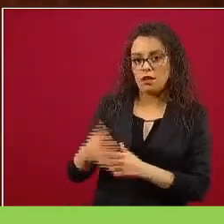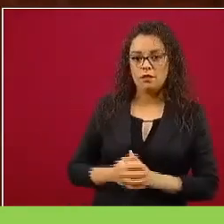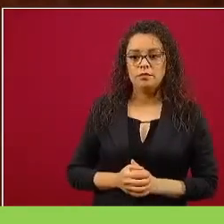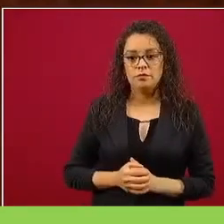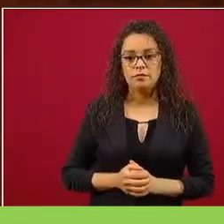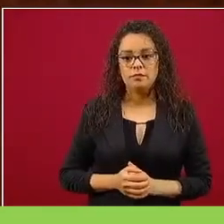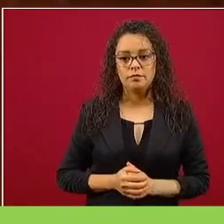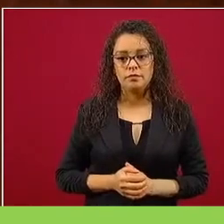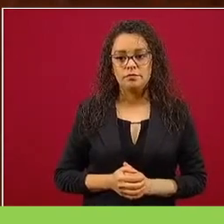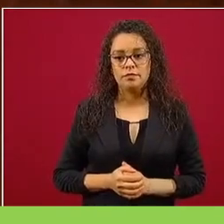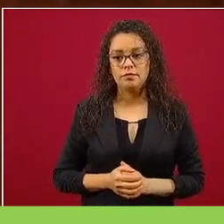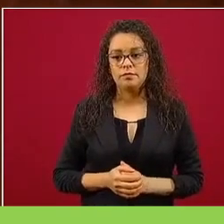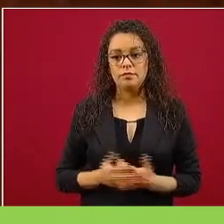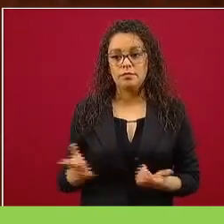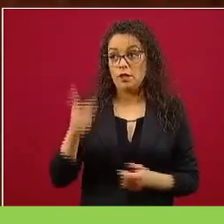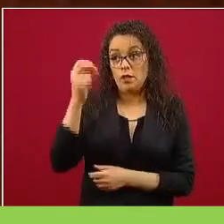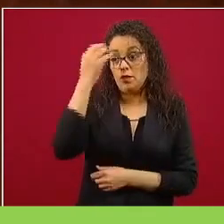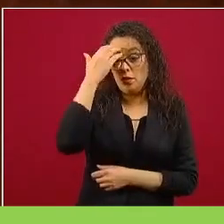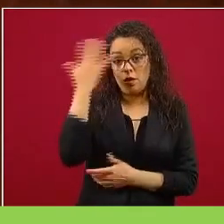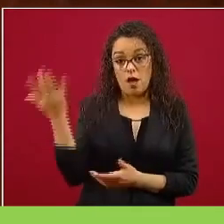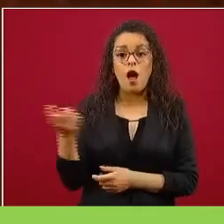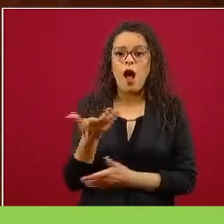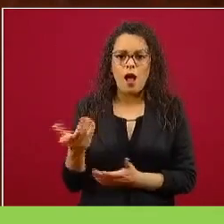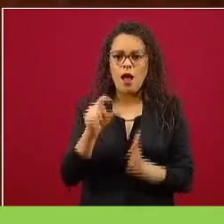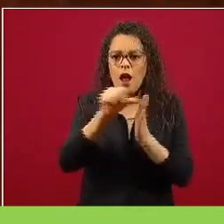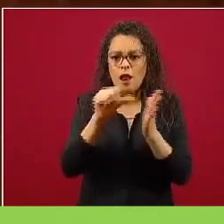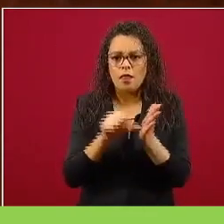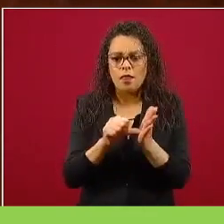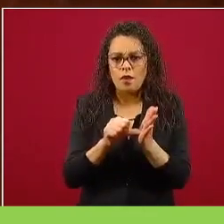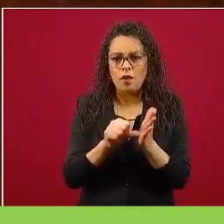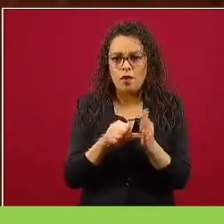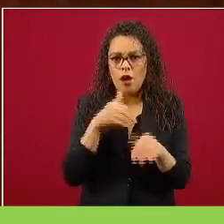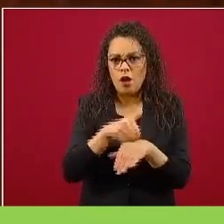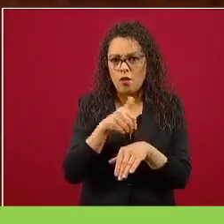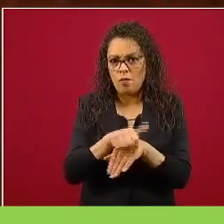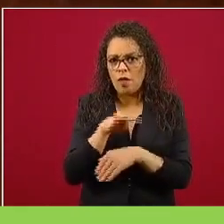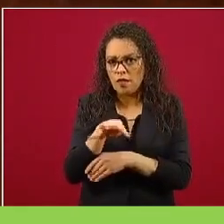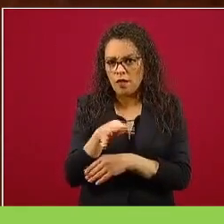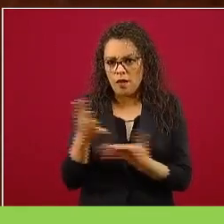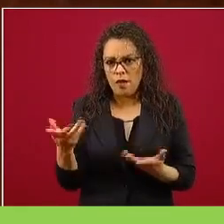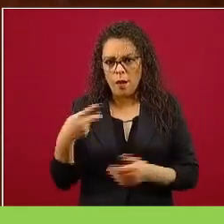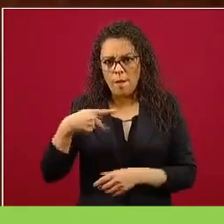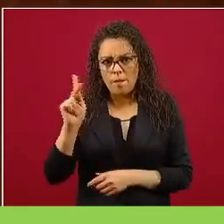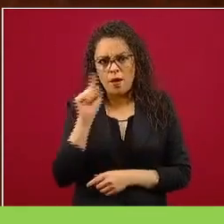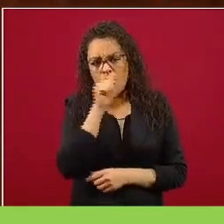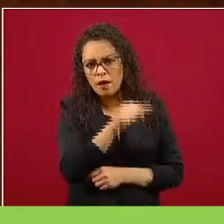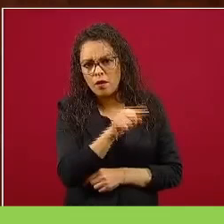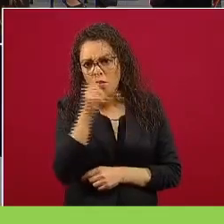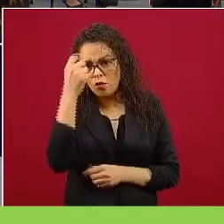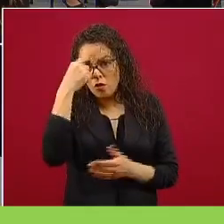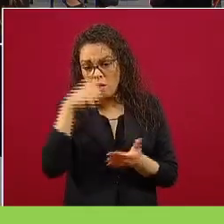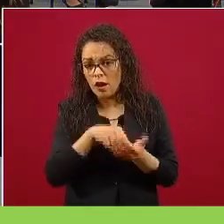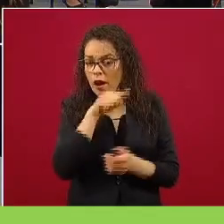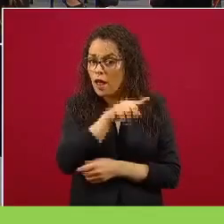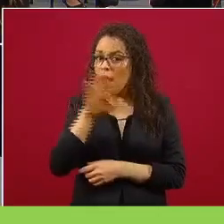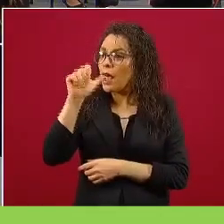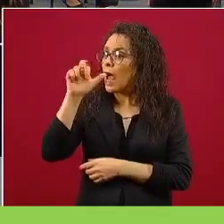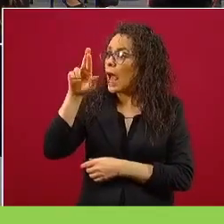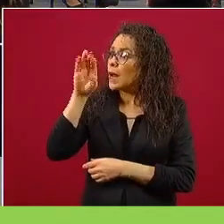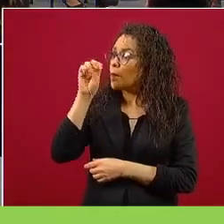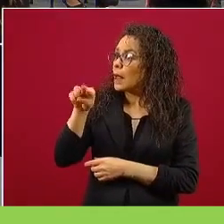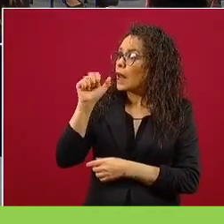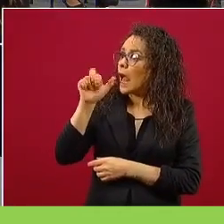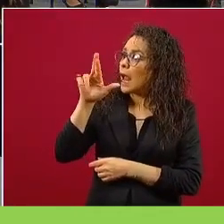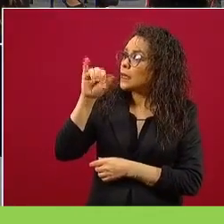conoce, no le crea al artículo 19, no hay problema. Pero a Carmen Aristegui no le cree. No